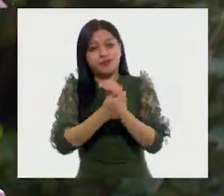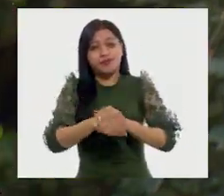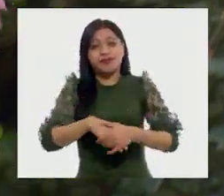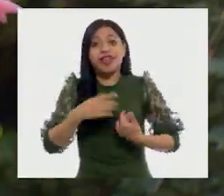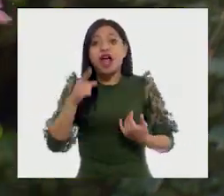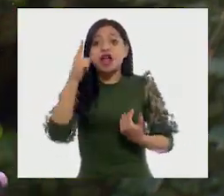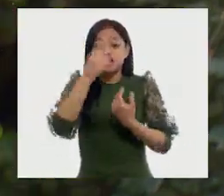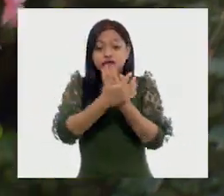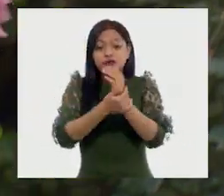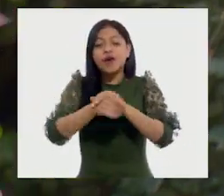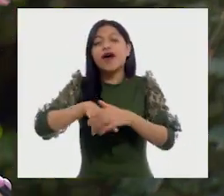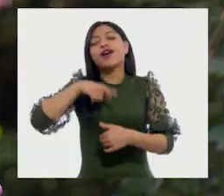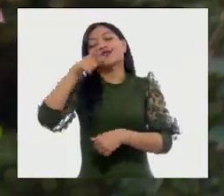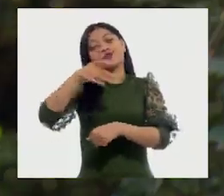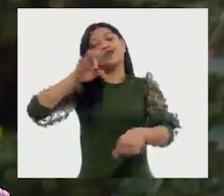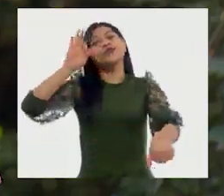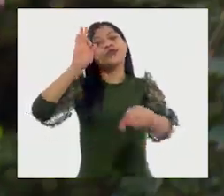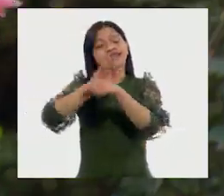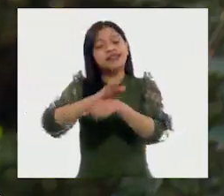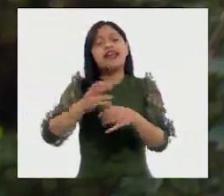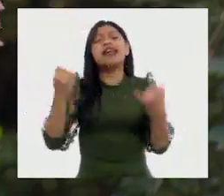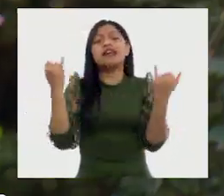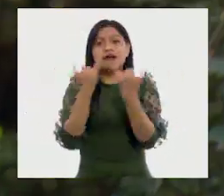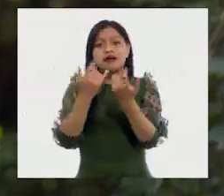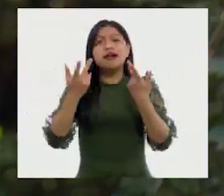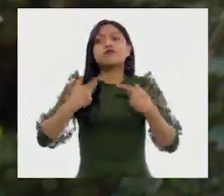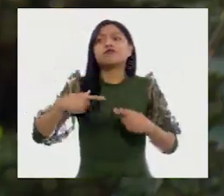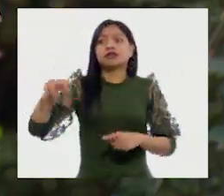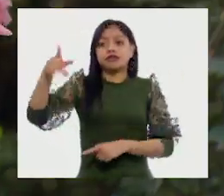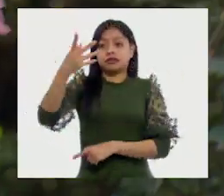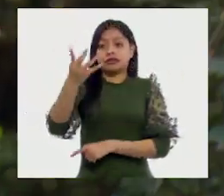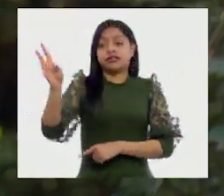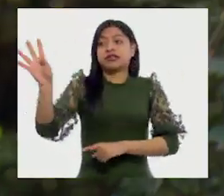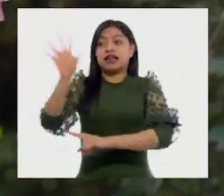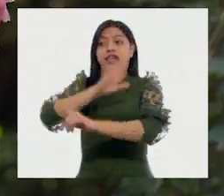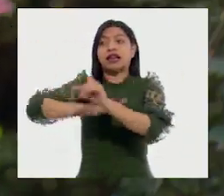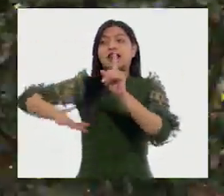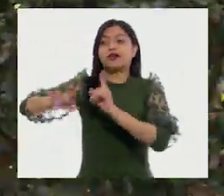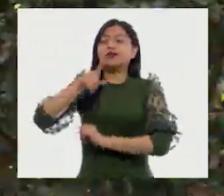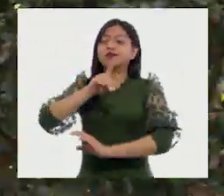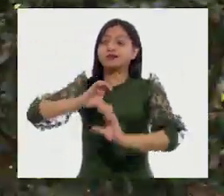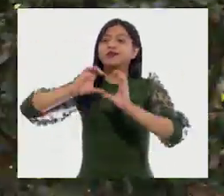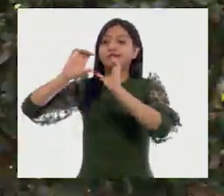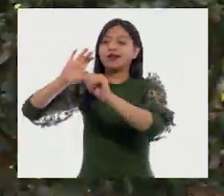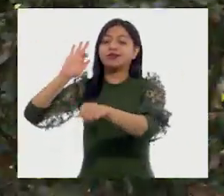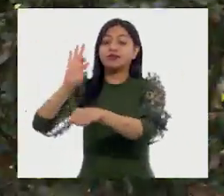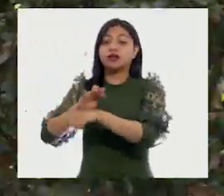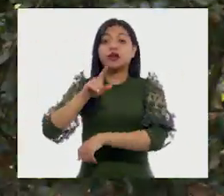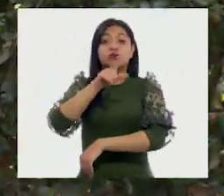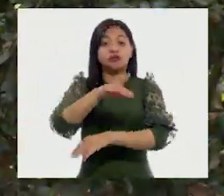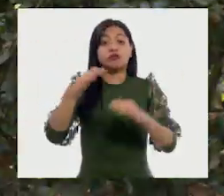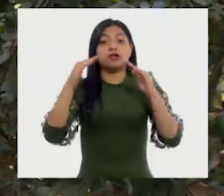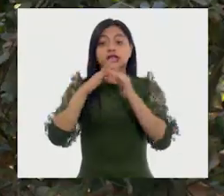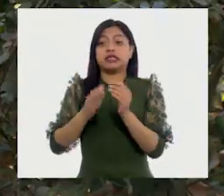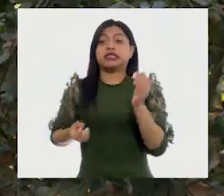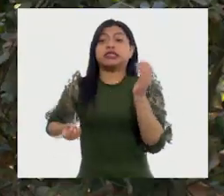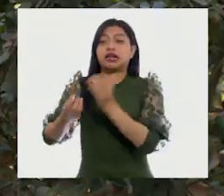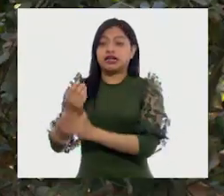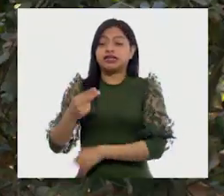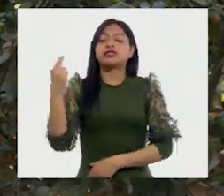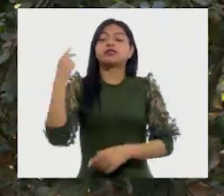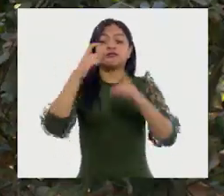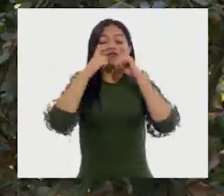Así te proteges tú y proteges a todas las personas que te rodean. Si sales de casa, usa